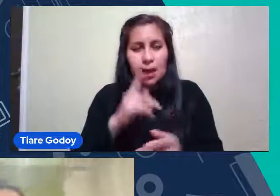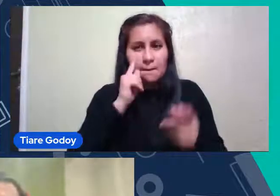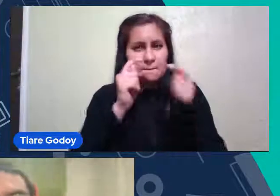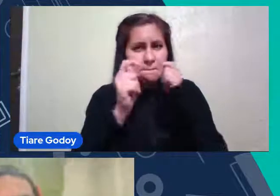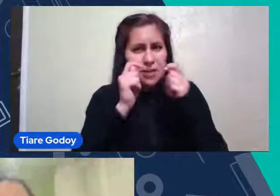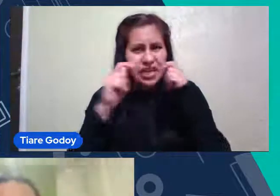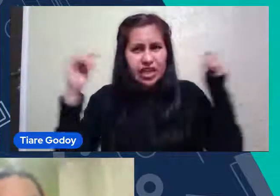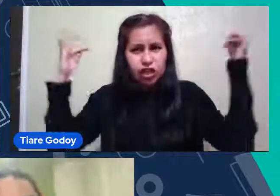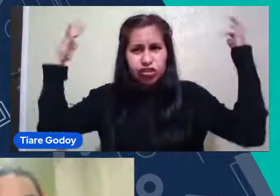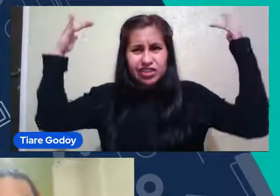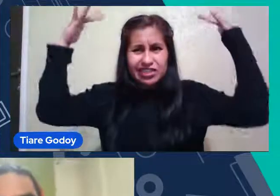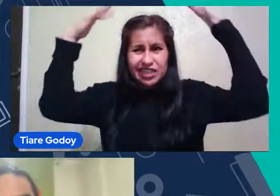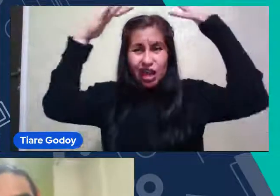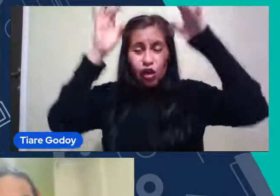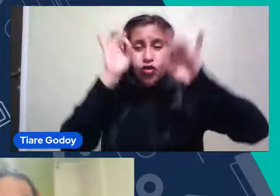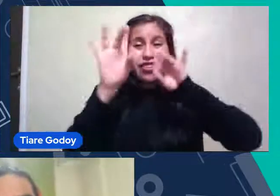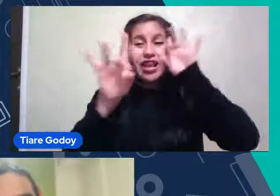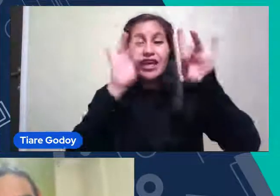Estrellados?